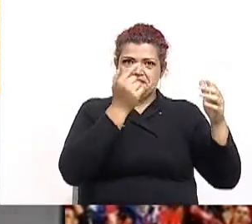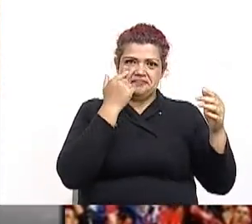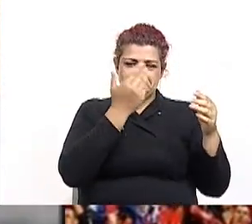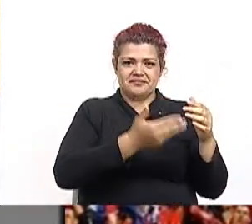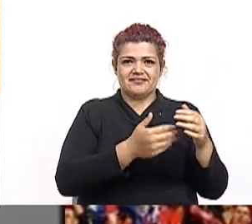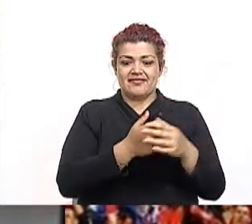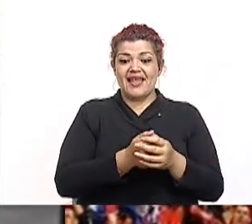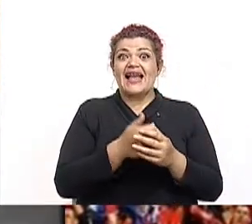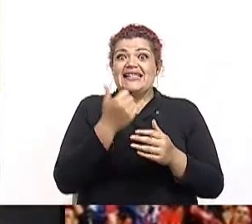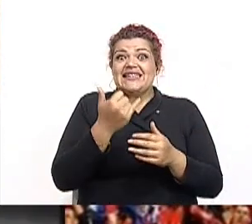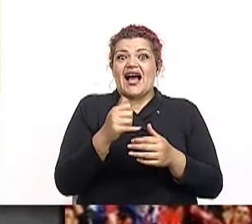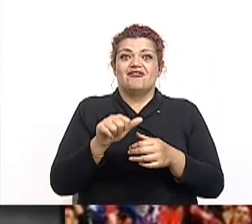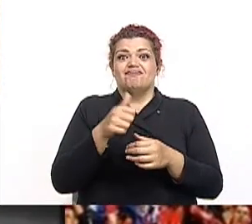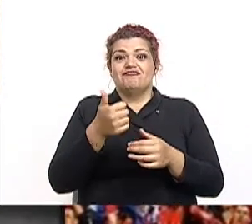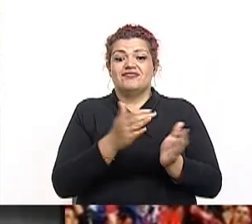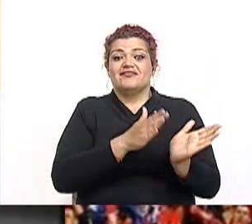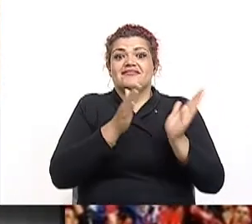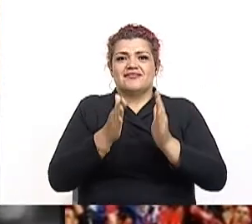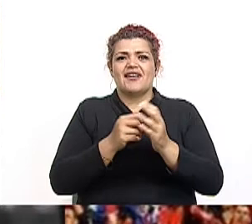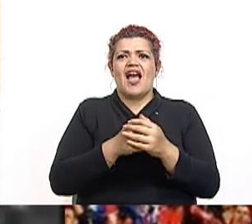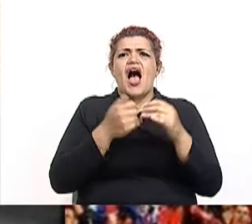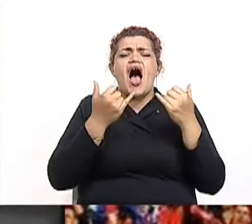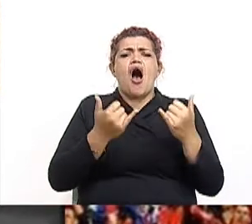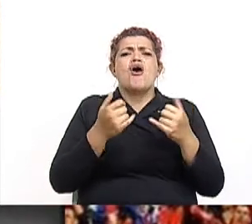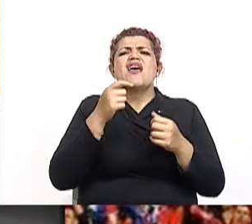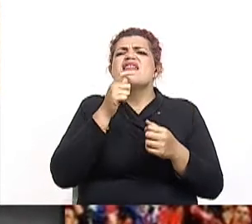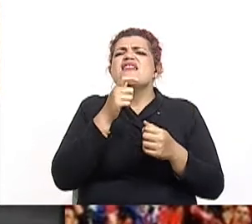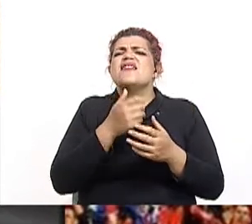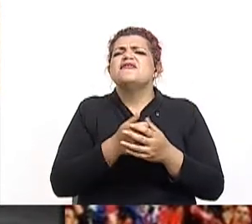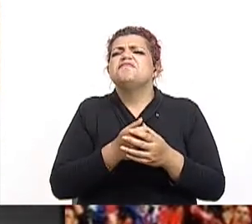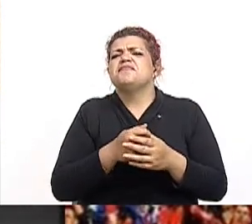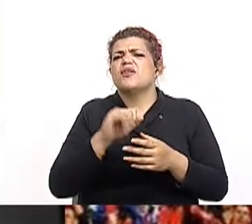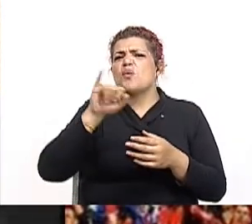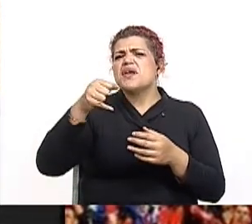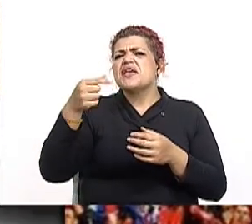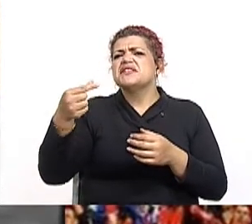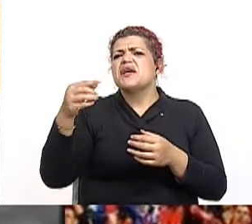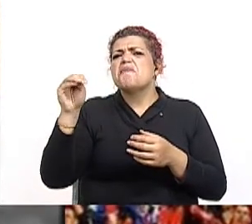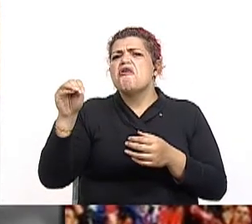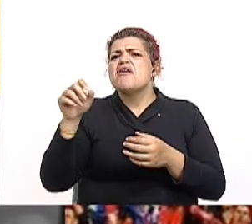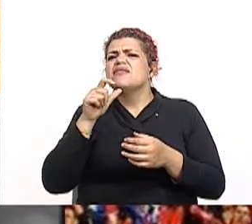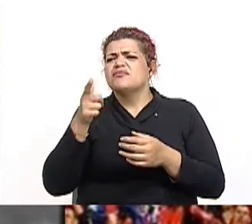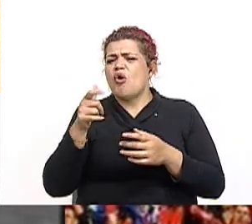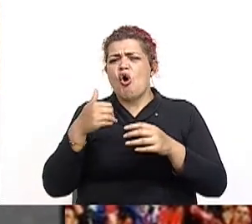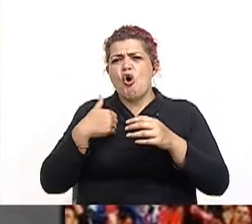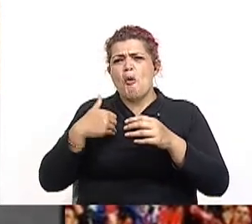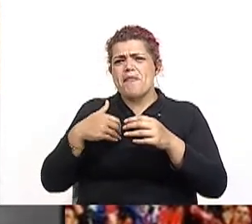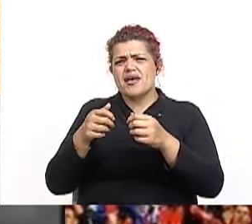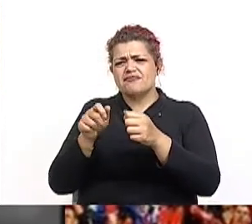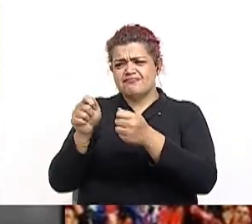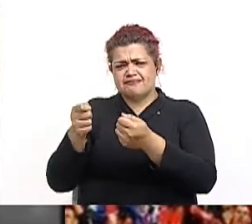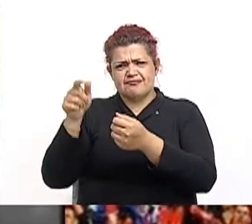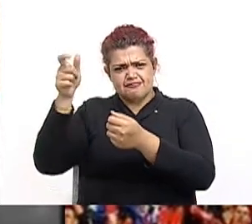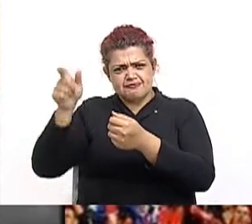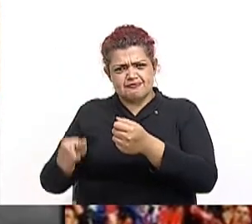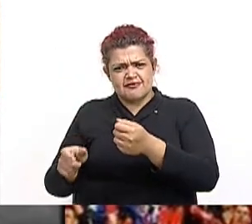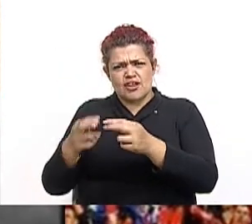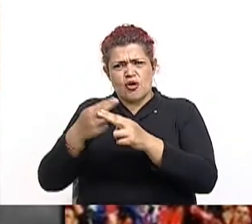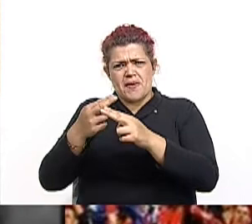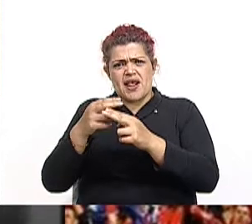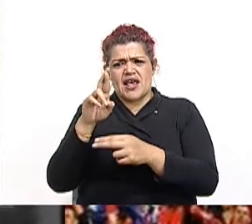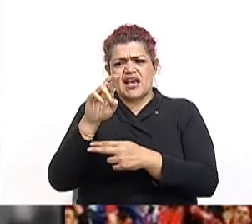Ya se cobra el saque lateral, lo hace Joaquín García, monje con gran habilidad. Monje saca de su bolsillo algo parecido a una revista. Se trata de repertorio